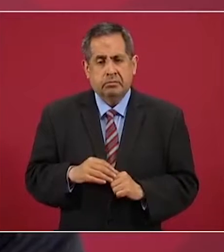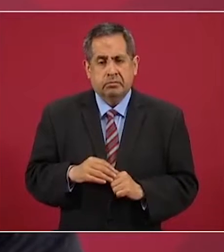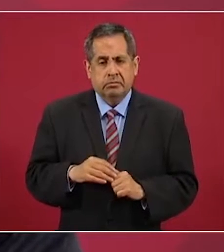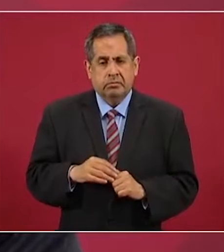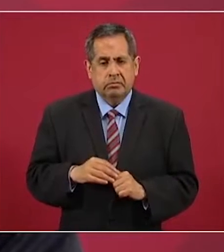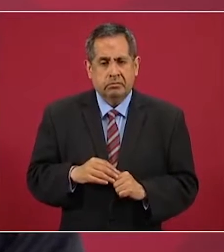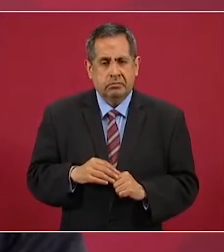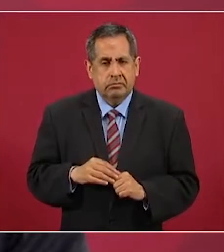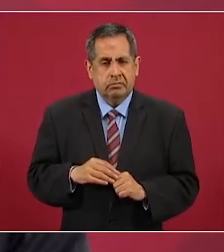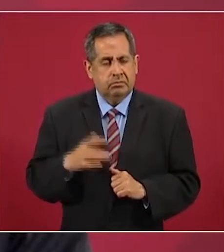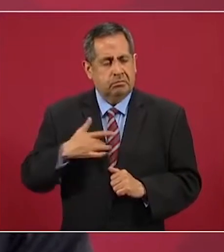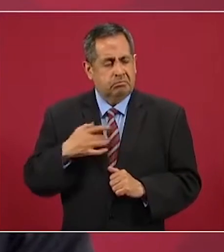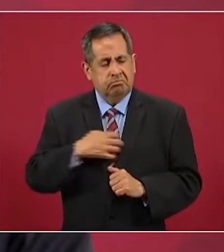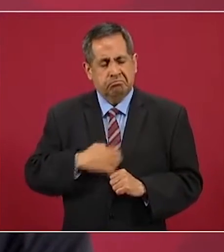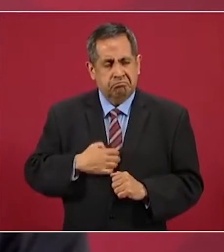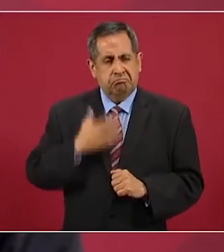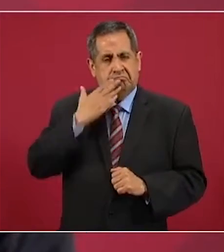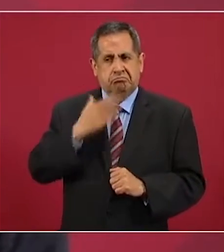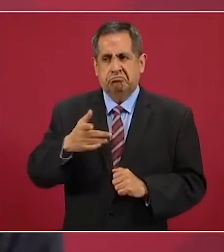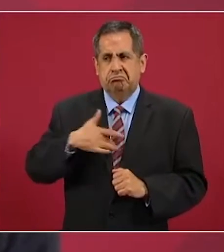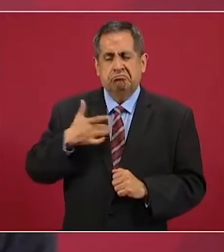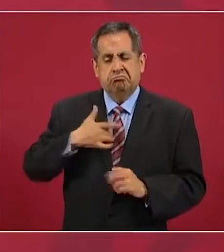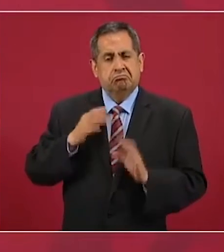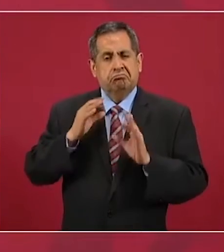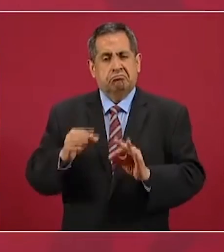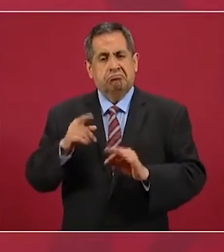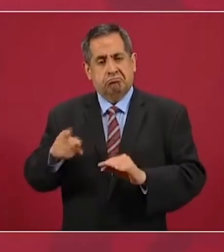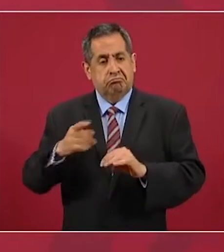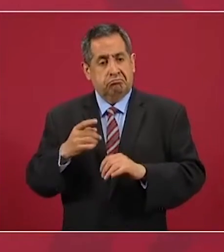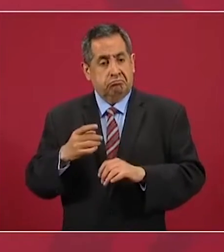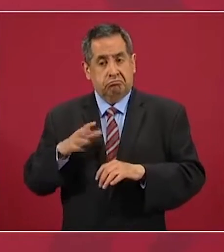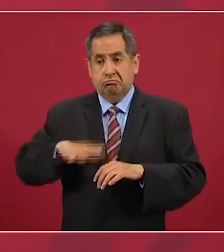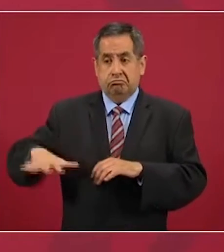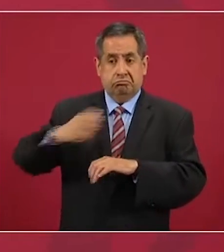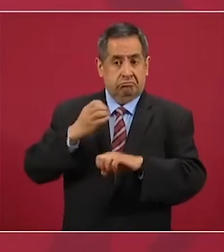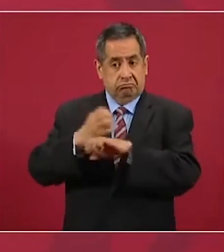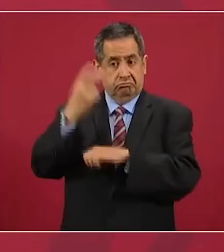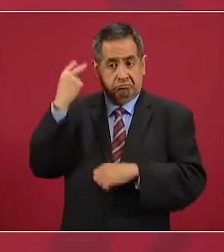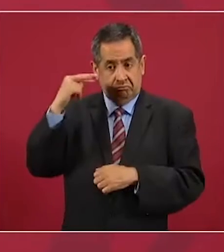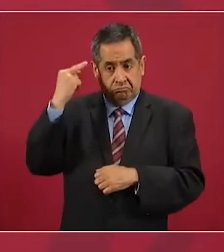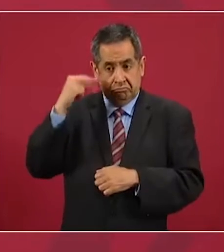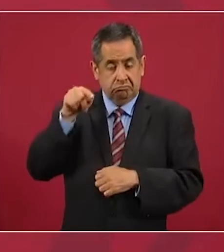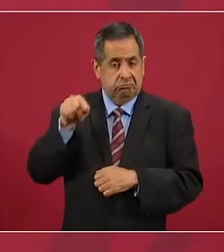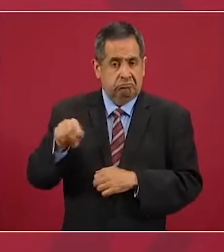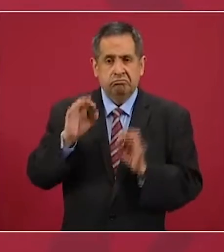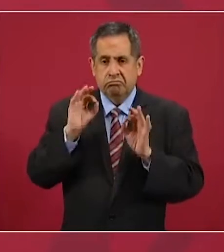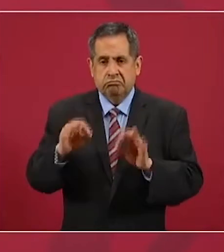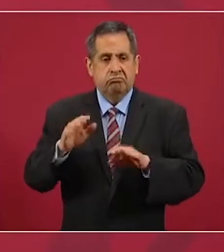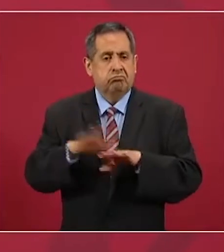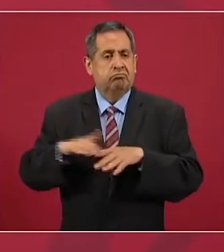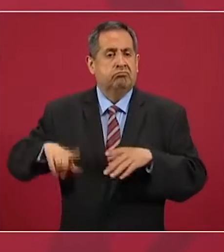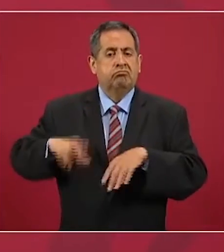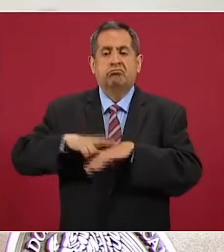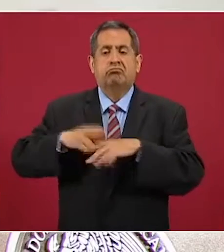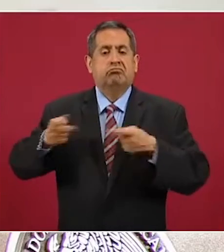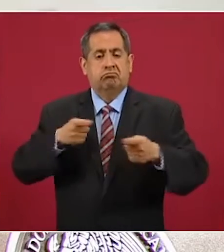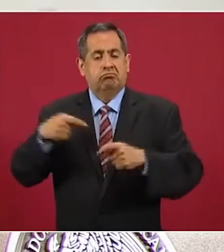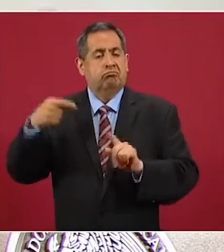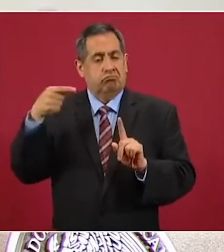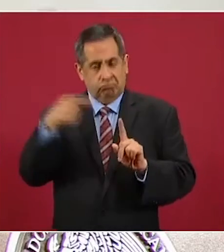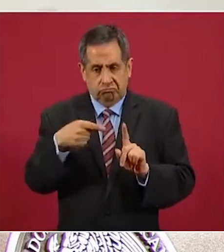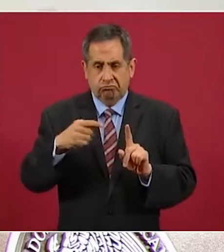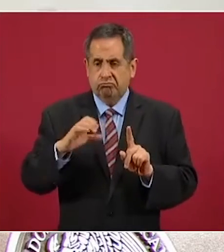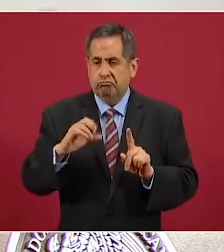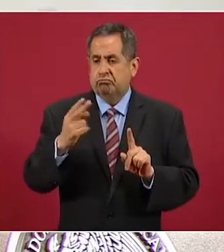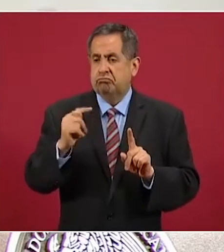Andrés Manuel López Obrador acusó que en el Senado de la República esté congelada la iniciativa que envió para que el presidente sea juzgado por cualquier tipo de